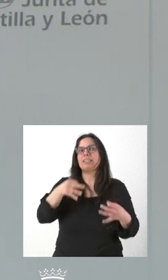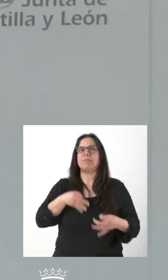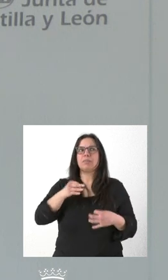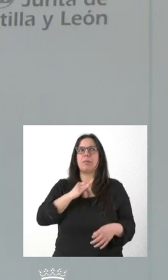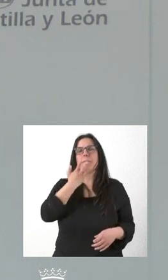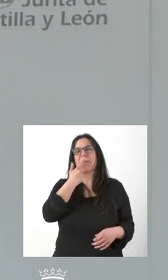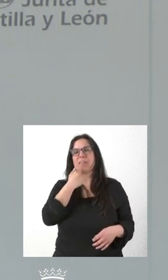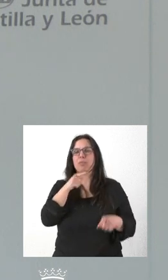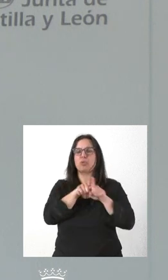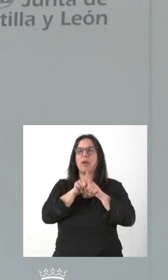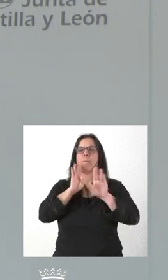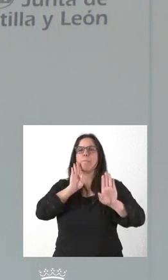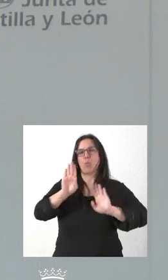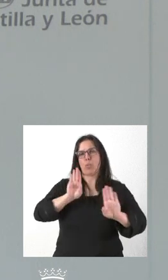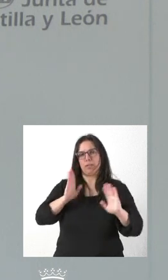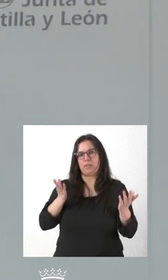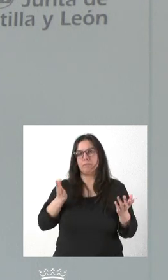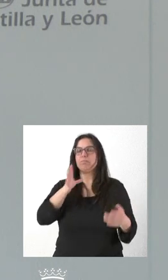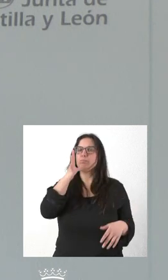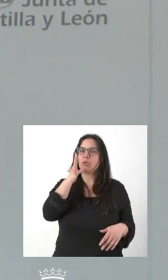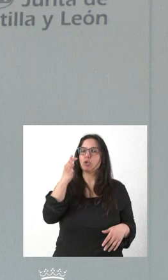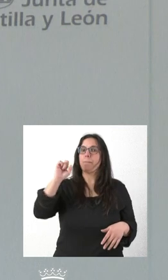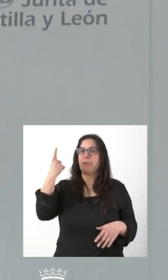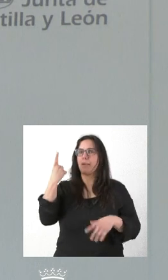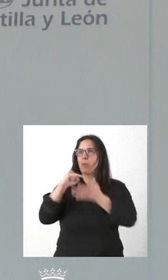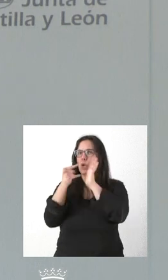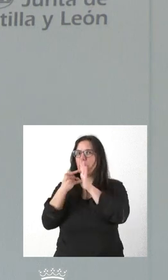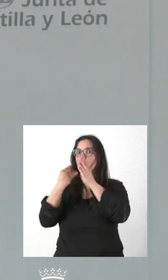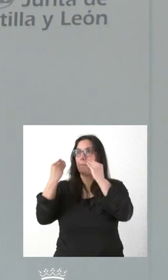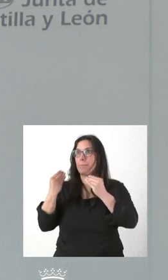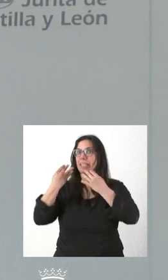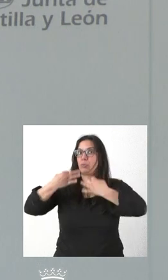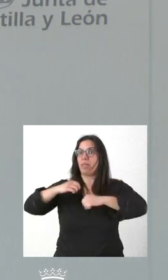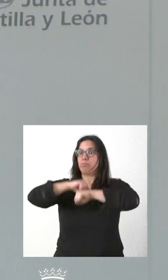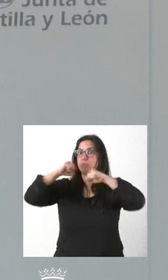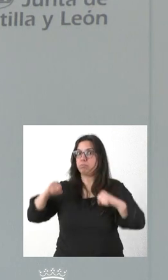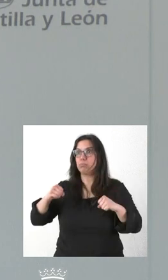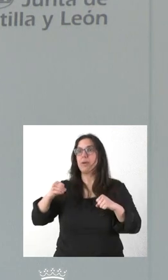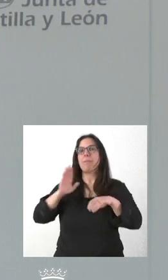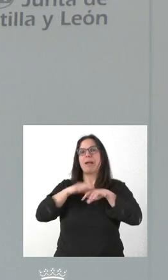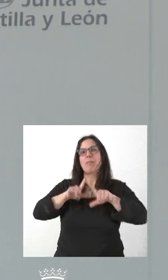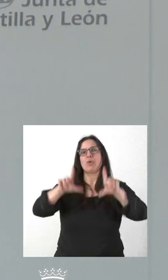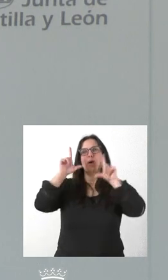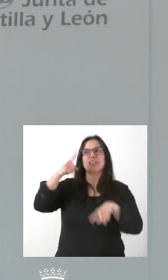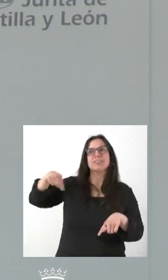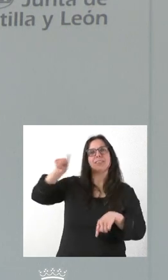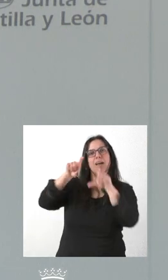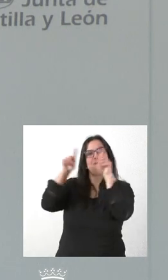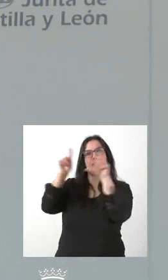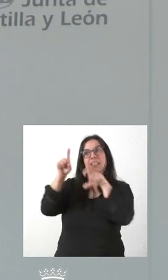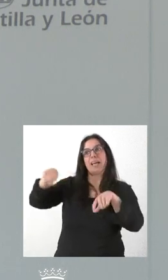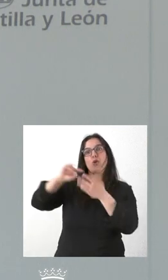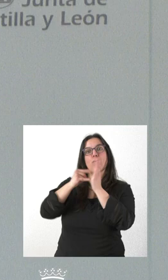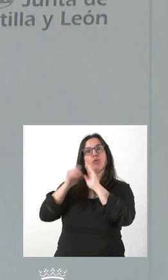y, por tanto, lo que tenemos que hacer es consolidar primero los proyectos y, además, que sean las empresas las protagonistas las que ellos anuncien sus